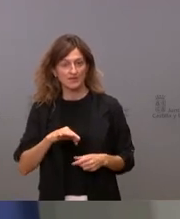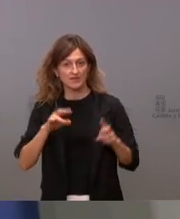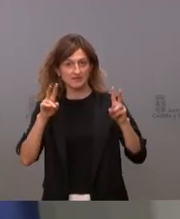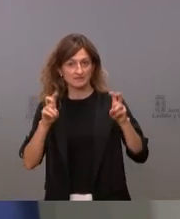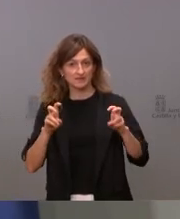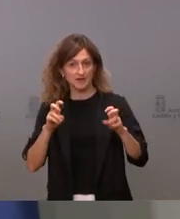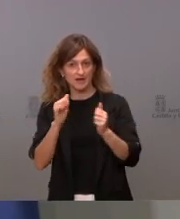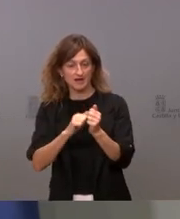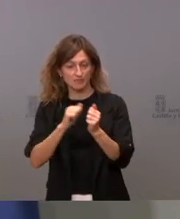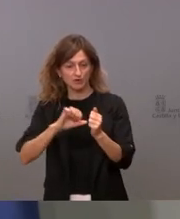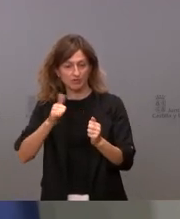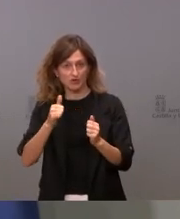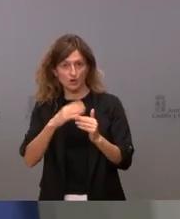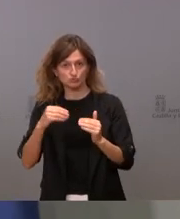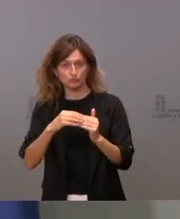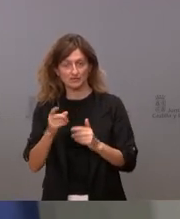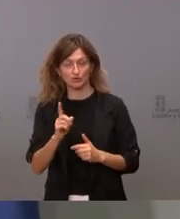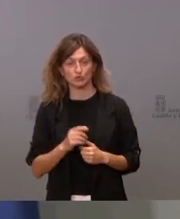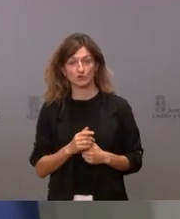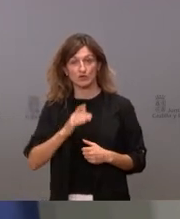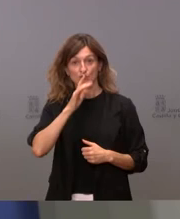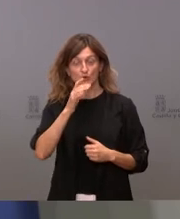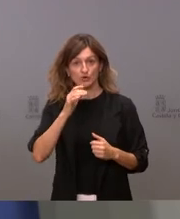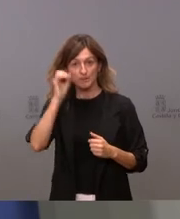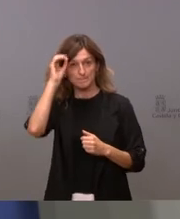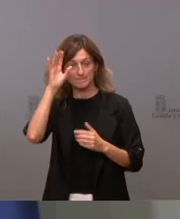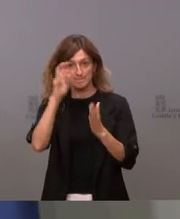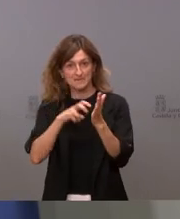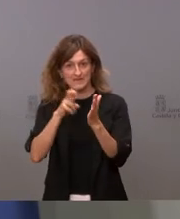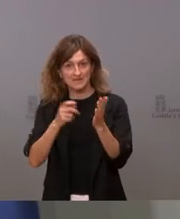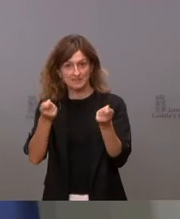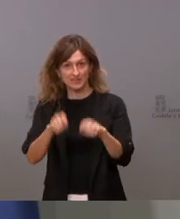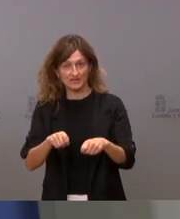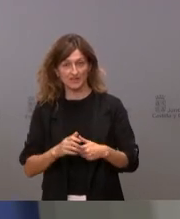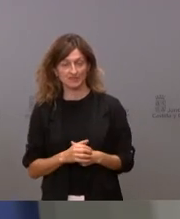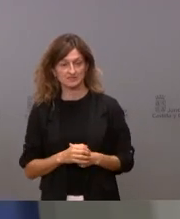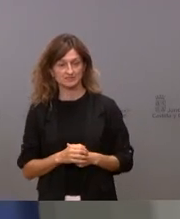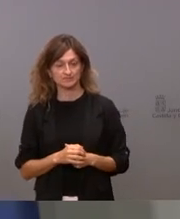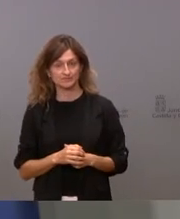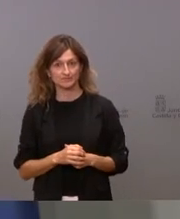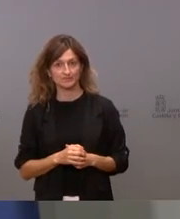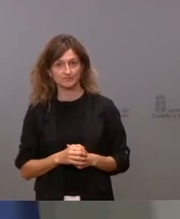carbón nacional entre otras cosas porque las minas están cerradas pero lo que sí que nos